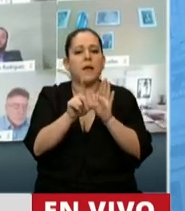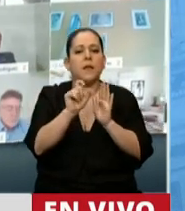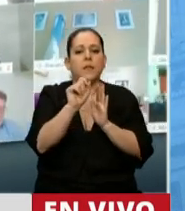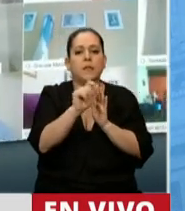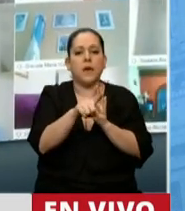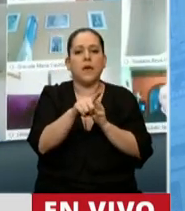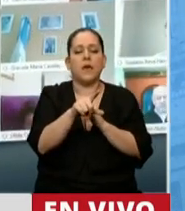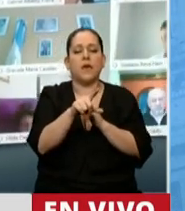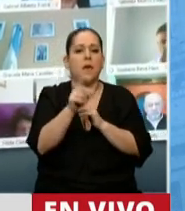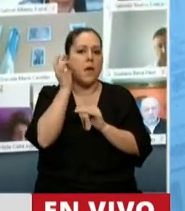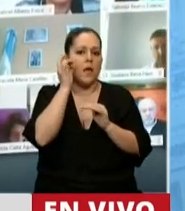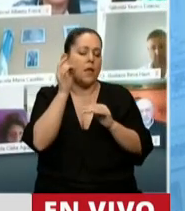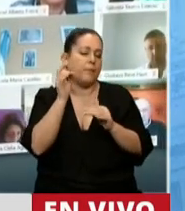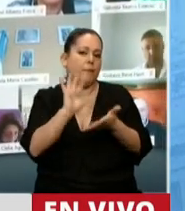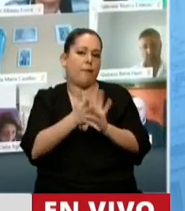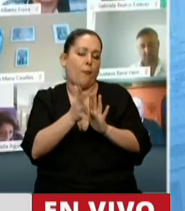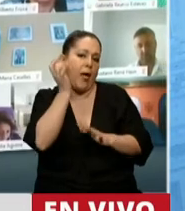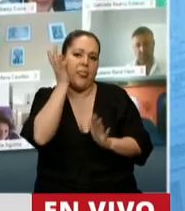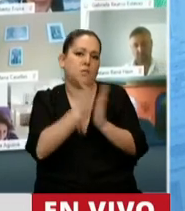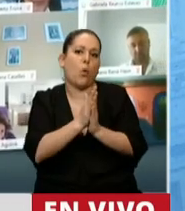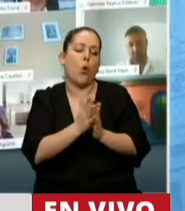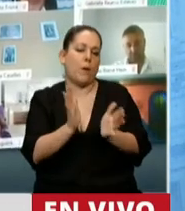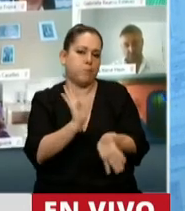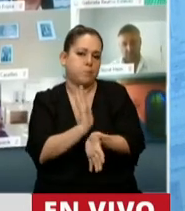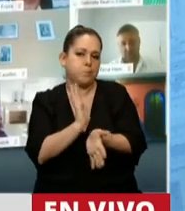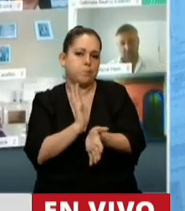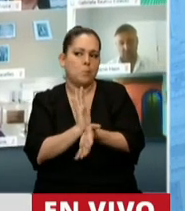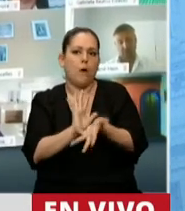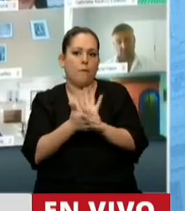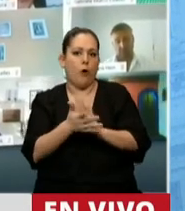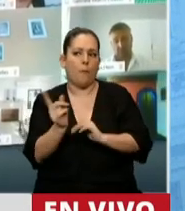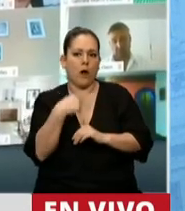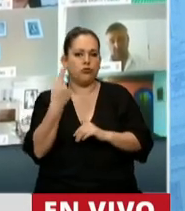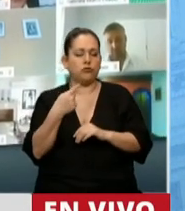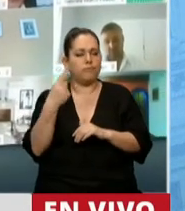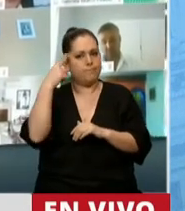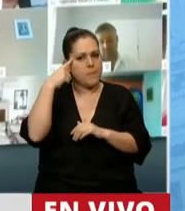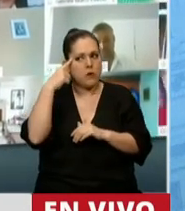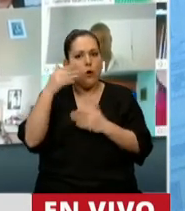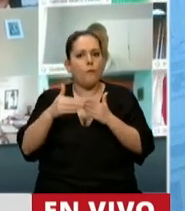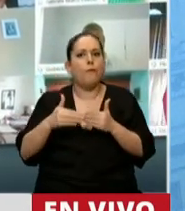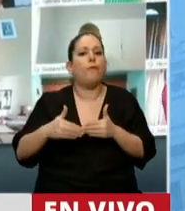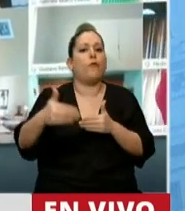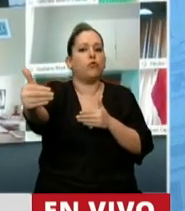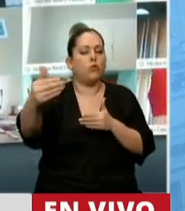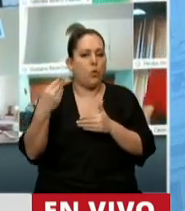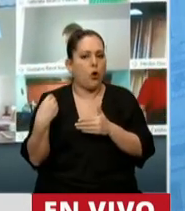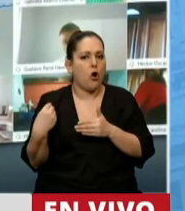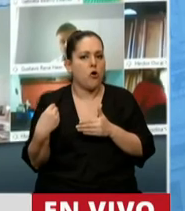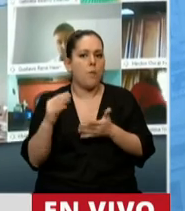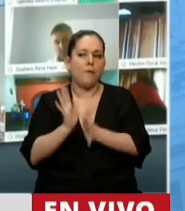me amarga mucho más en mi corazón la señal que estamos dando hacia adelante en materia de impunidad